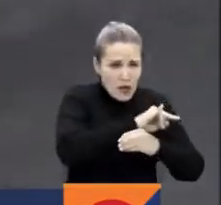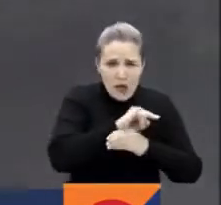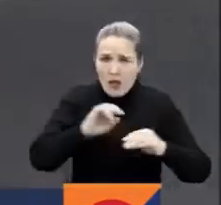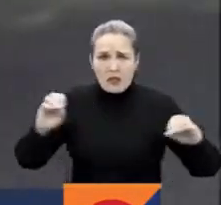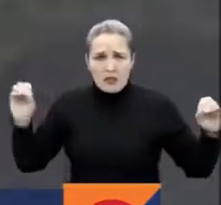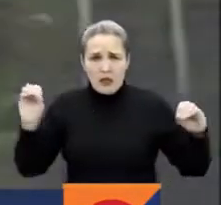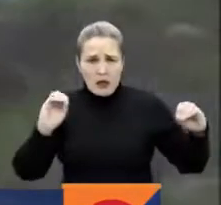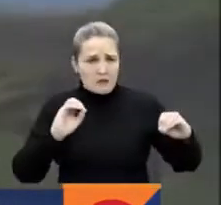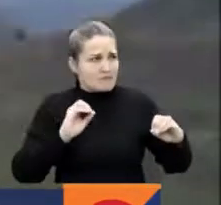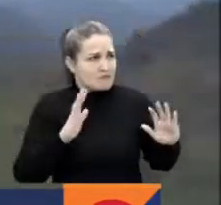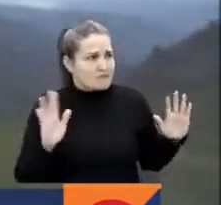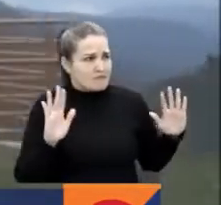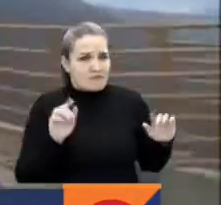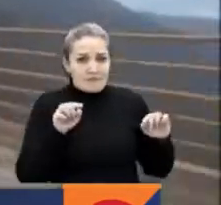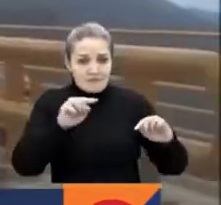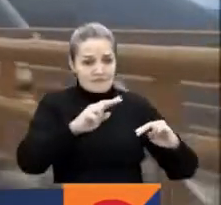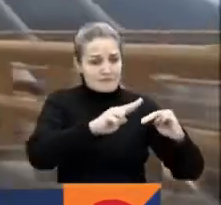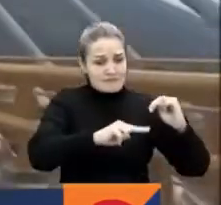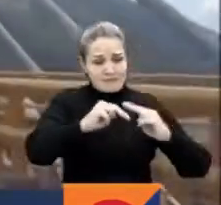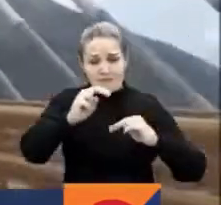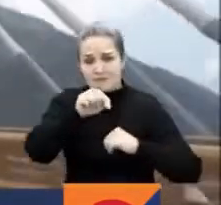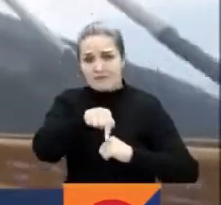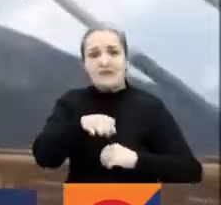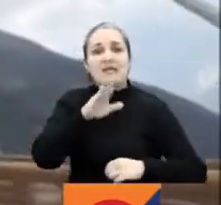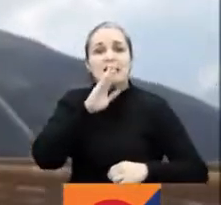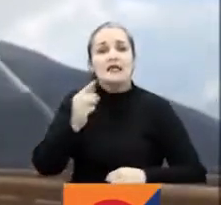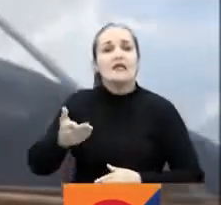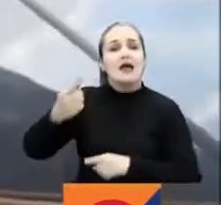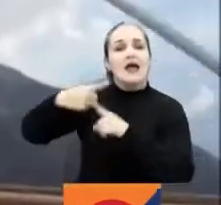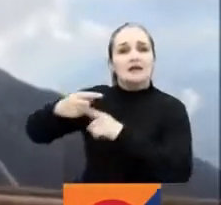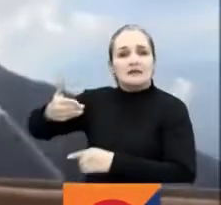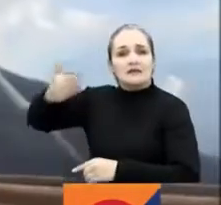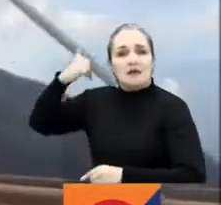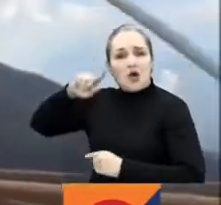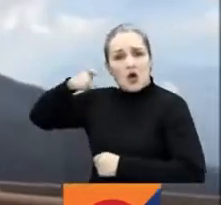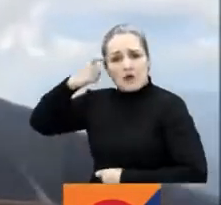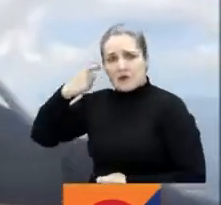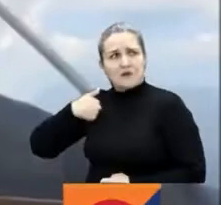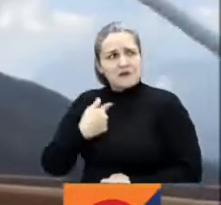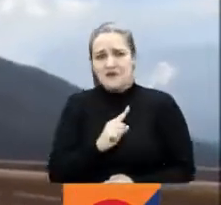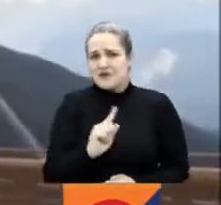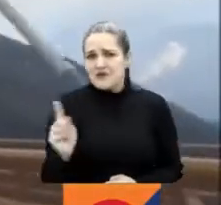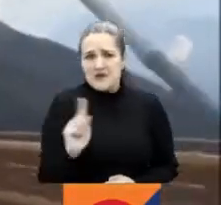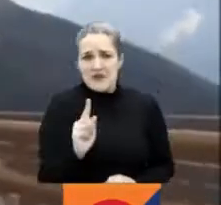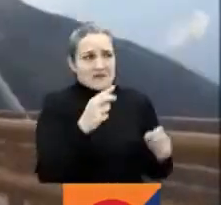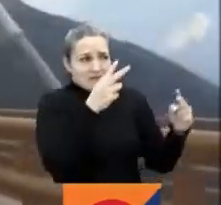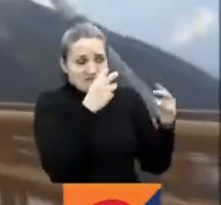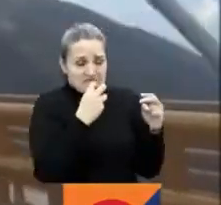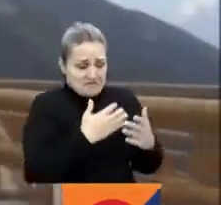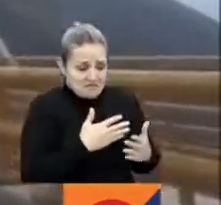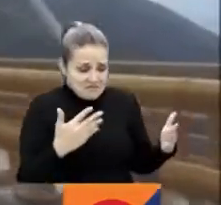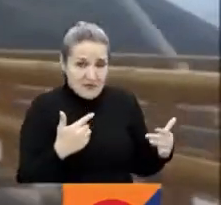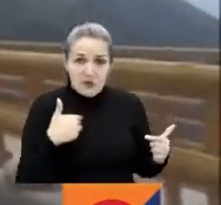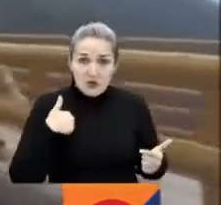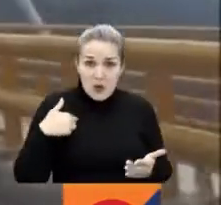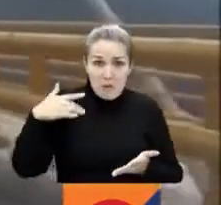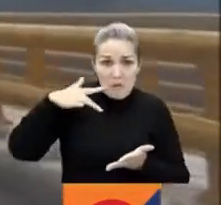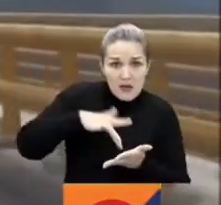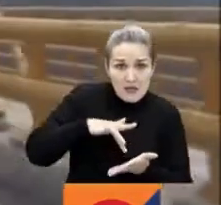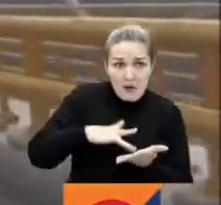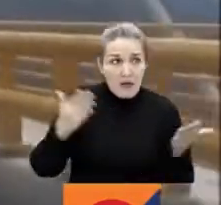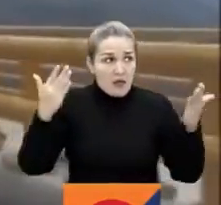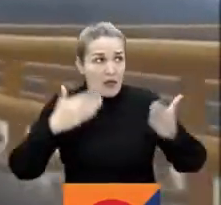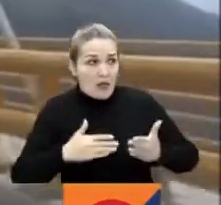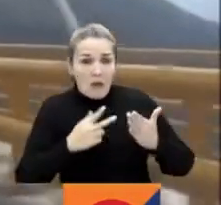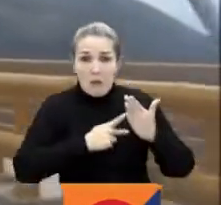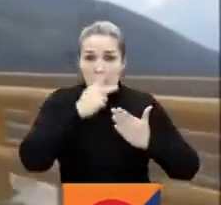insistió en que la obra fue contratada por el anterior gobierno. Asimismo, afirmó que su participación en el proyecto no debe ser